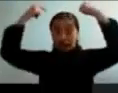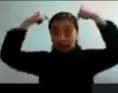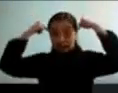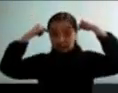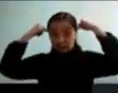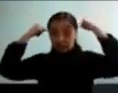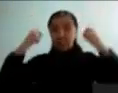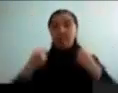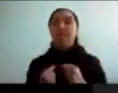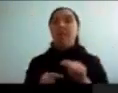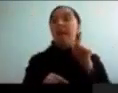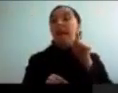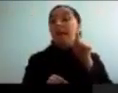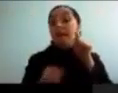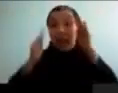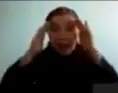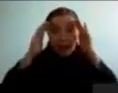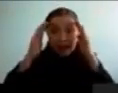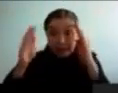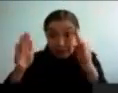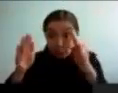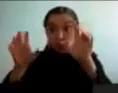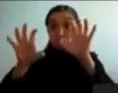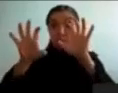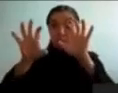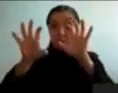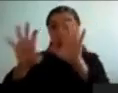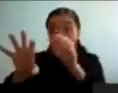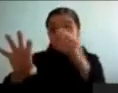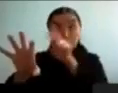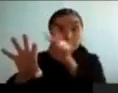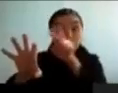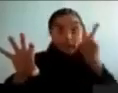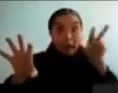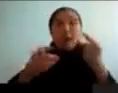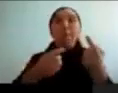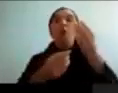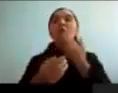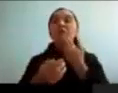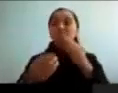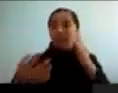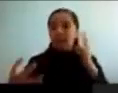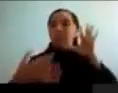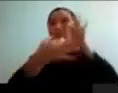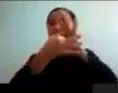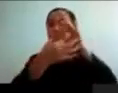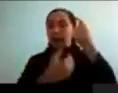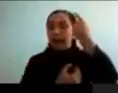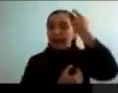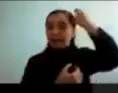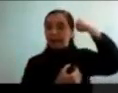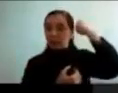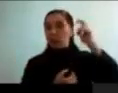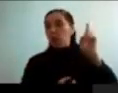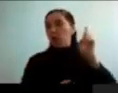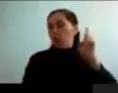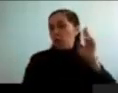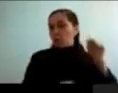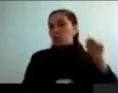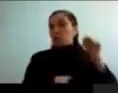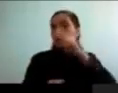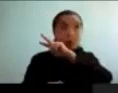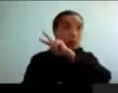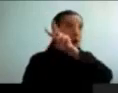nuestra atención se mueve tanto por cosas externas, como por cosas internas. Si aparece un sonido muy fuerte, me distraigo,